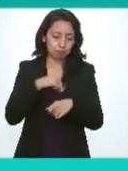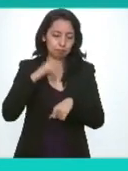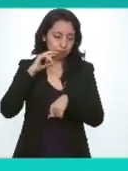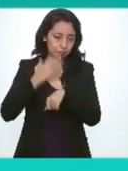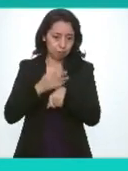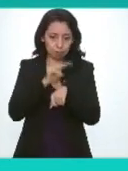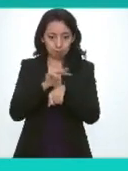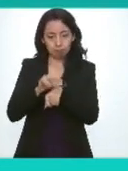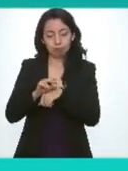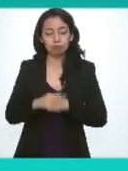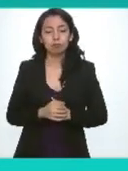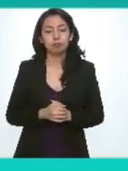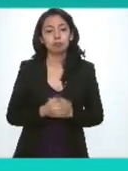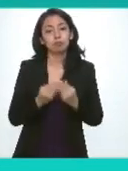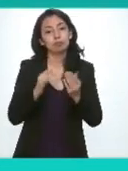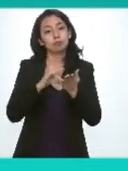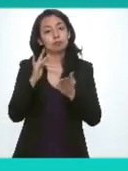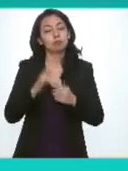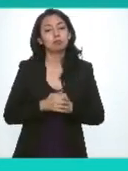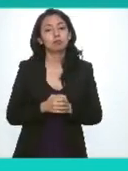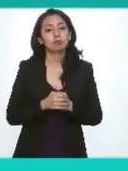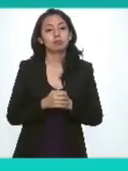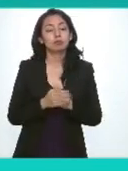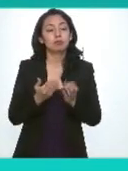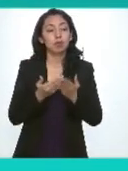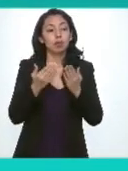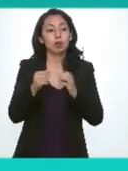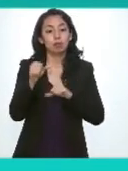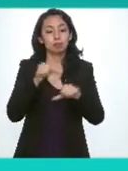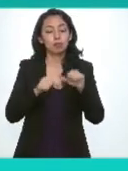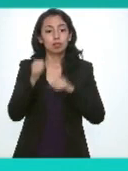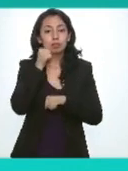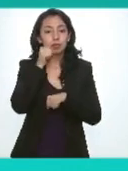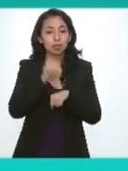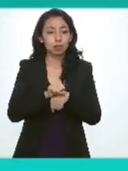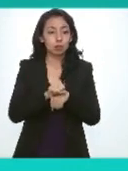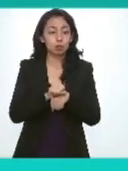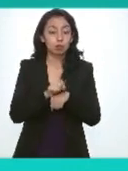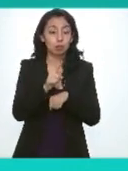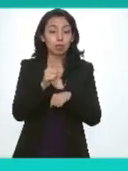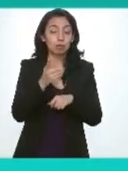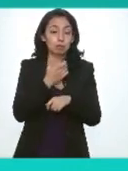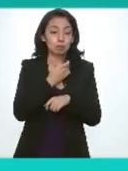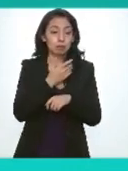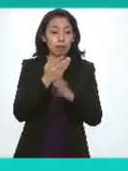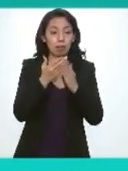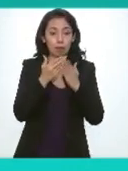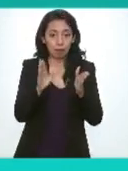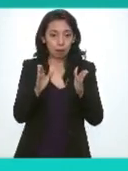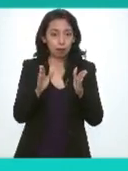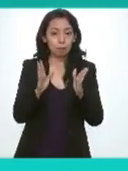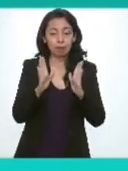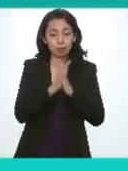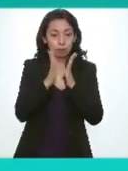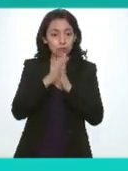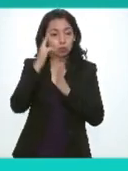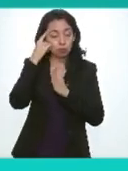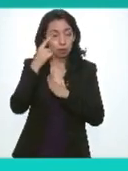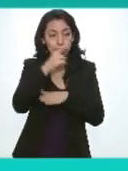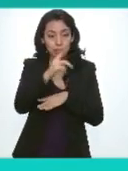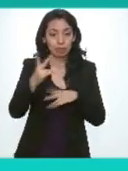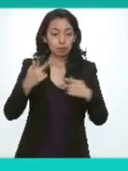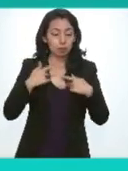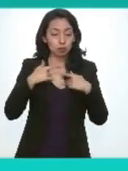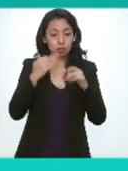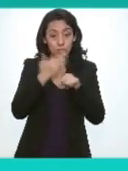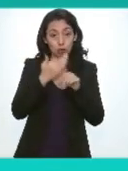gracias nuevamente y bueno pues le pediría al secretario puede abrir un espacio de participación para que las personas